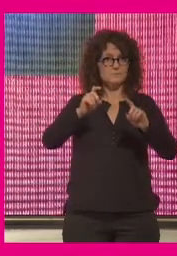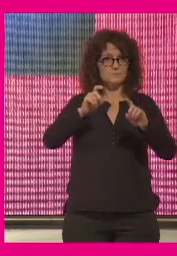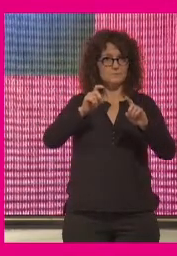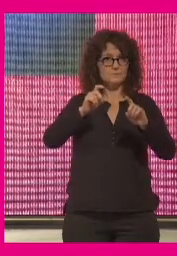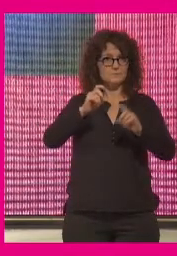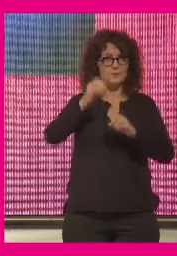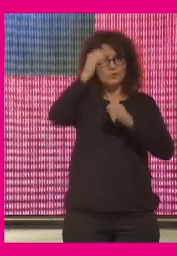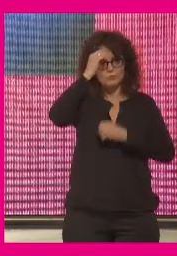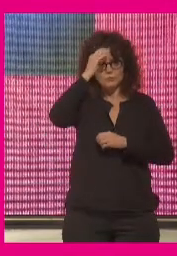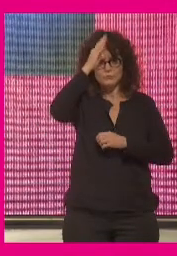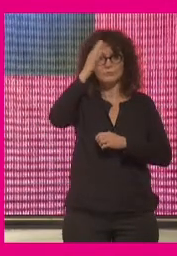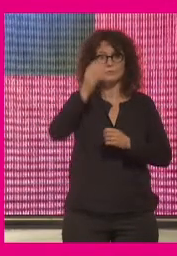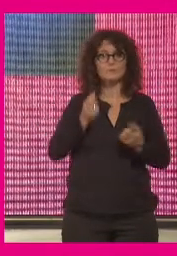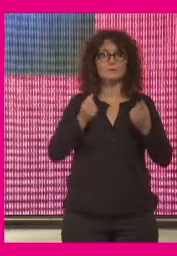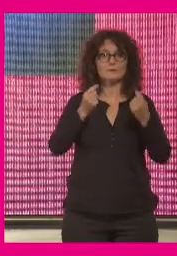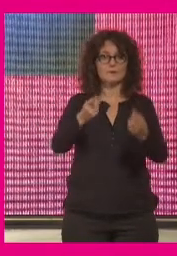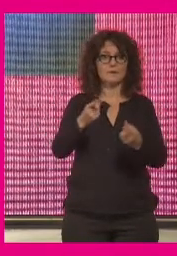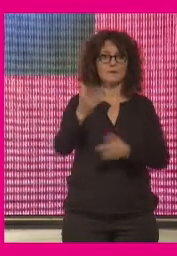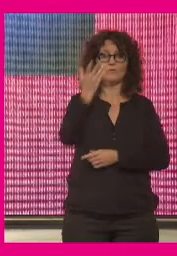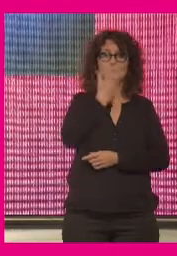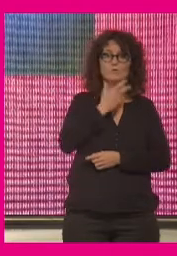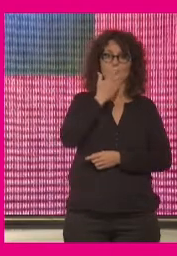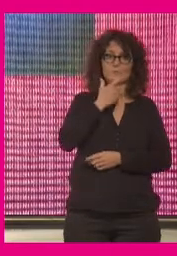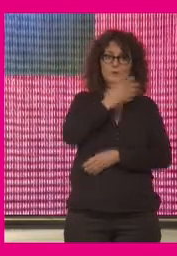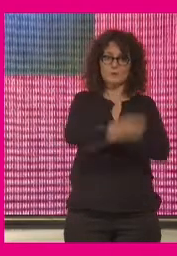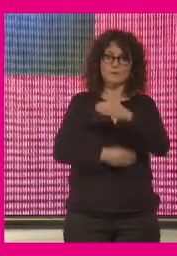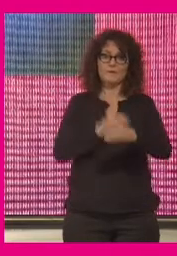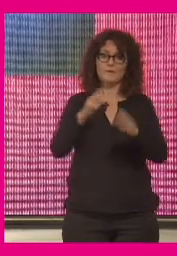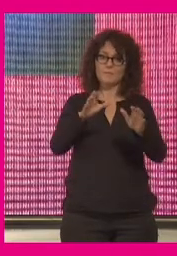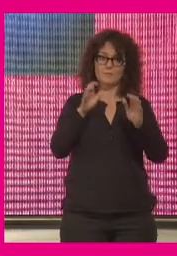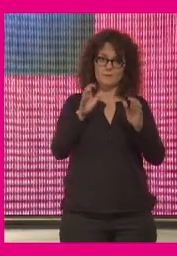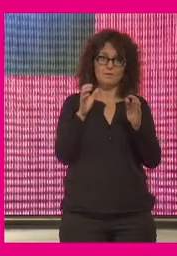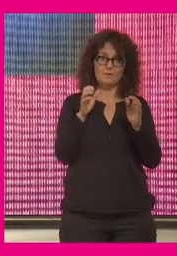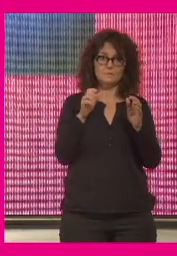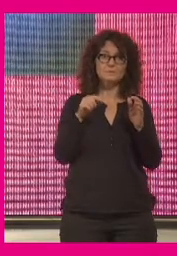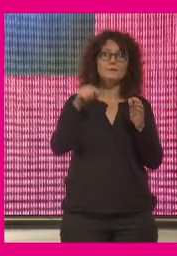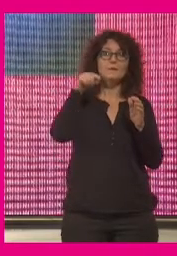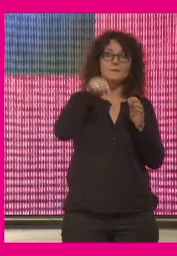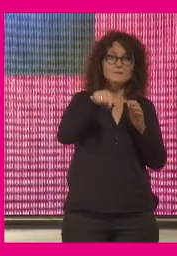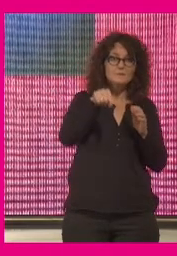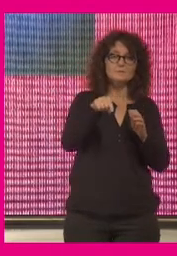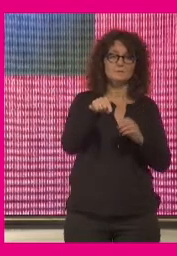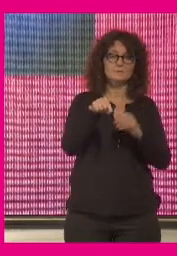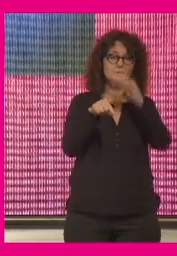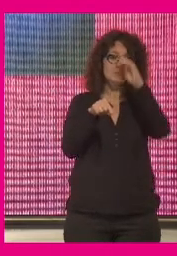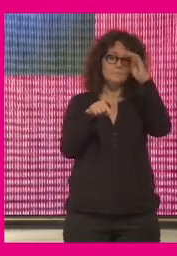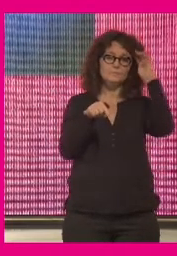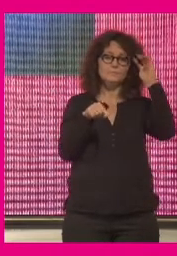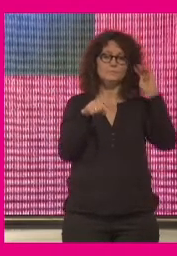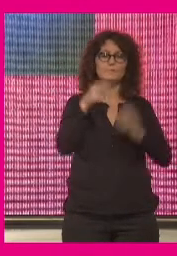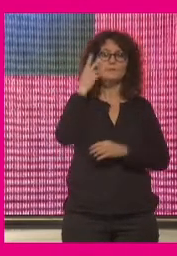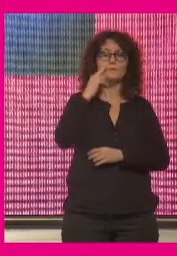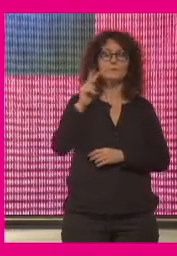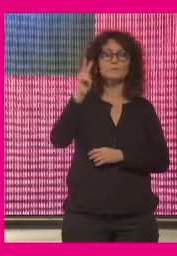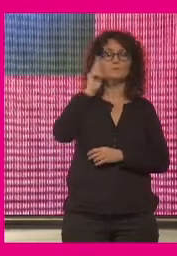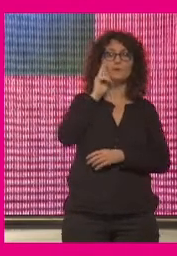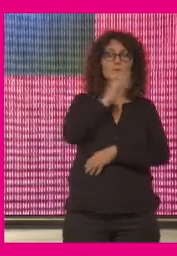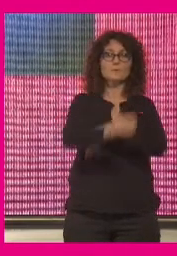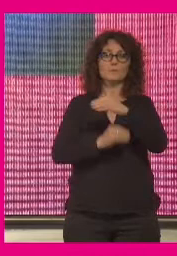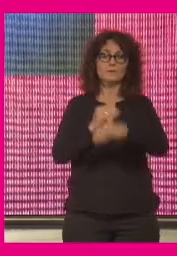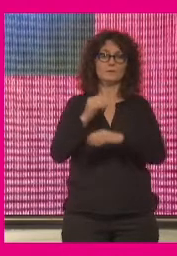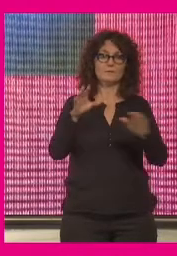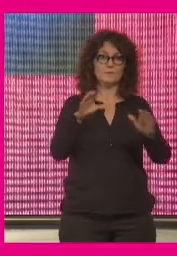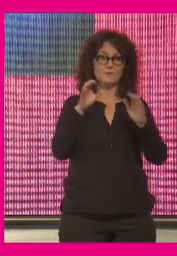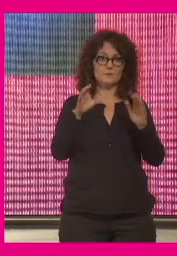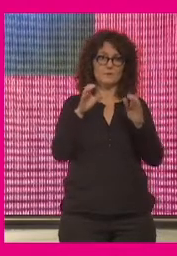hay que proporcionar información lo que hay que hacer es realizar aprendizajes y esa esa experiencia de realizar